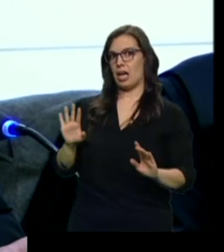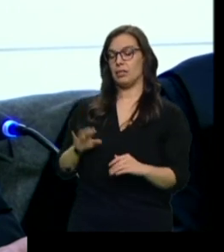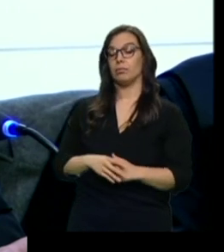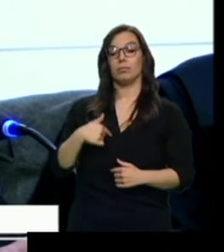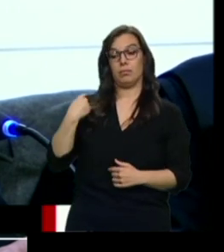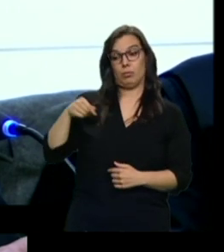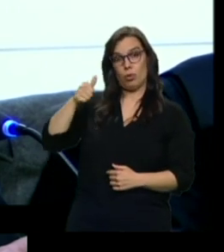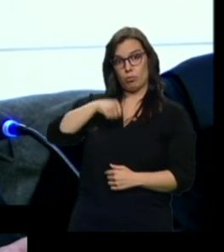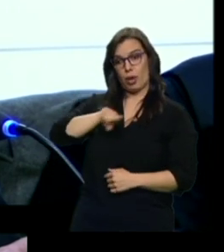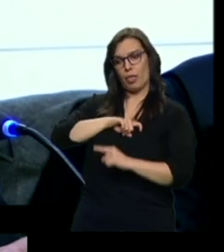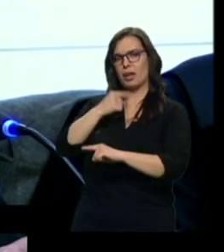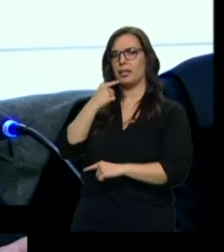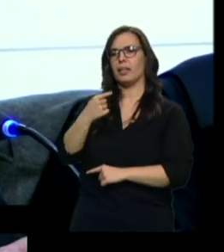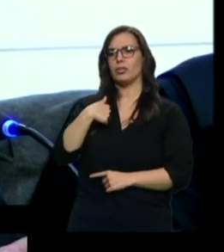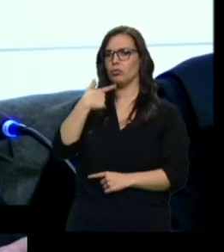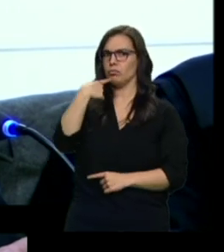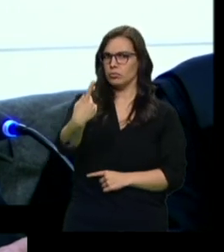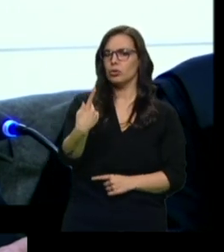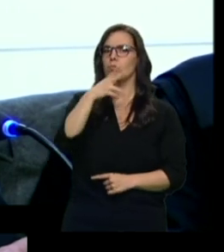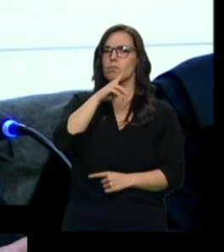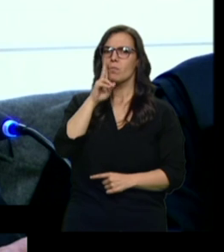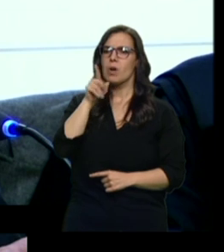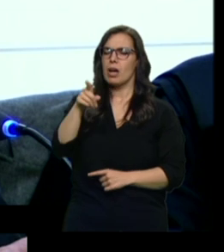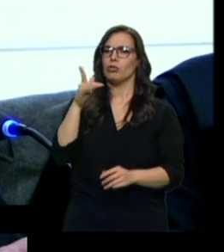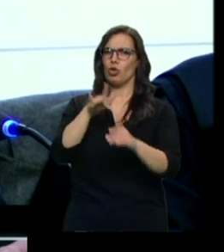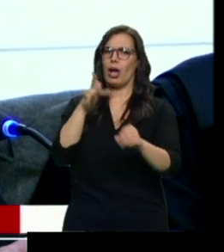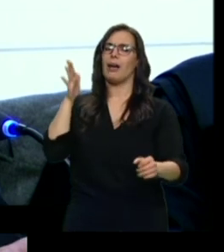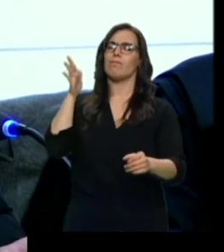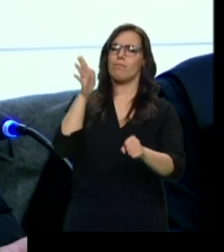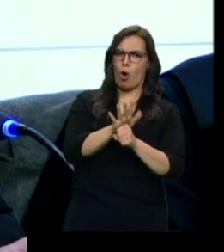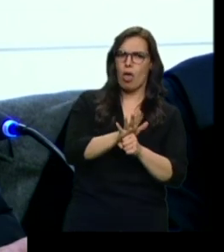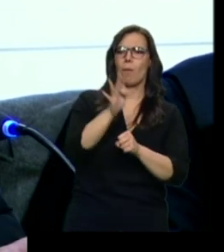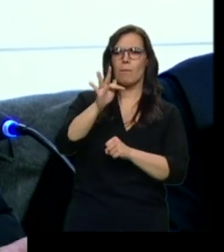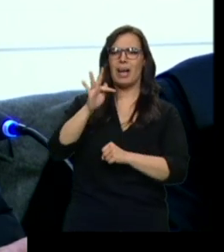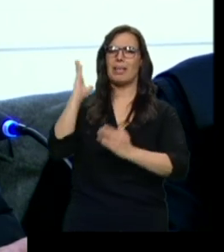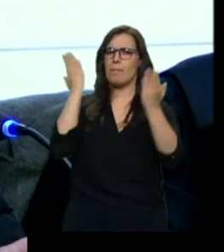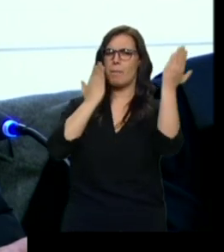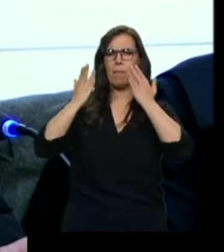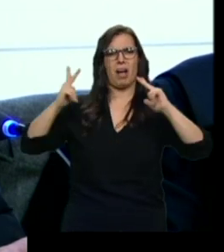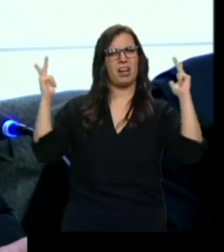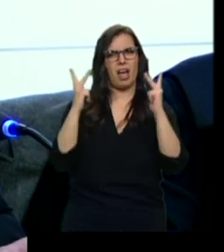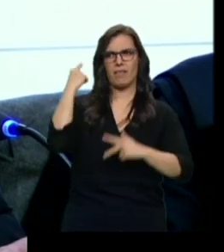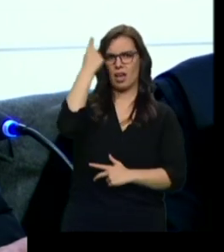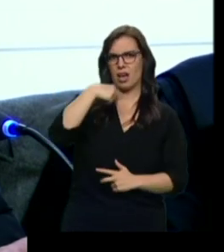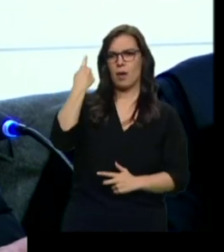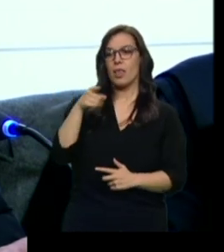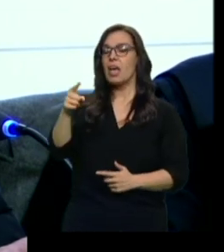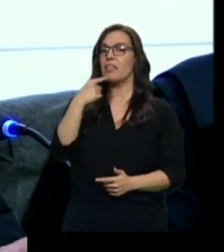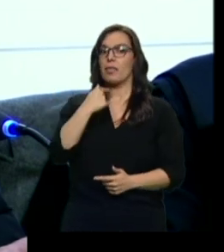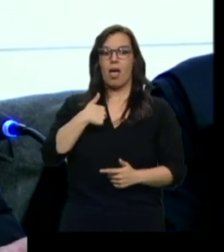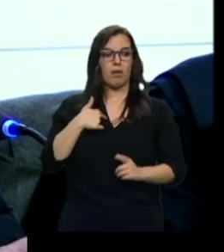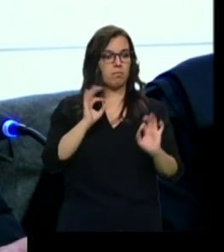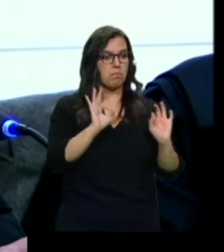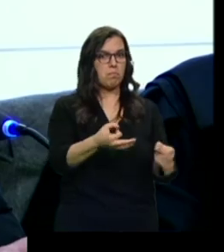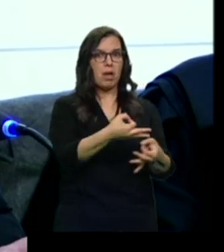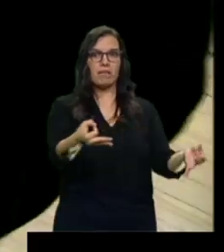sido agredida sexualmente y que tenía unas lesiones gravísimas en la cabeza. Y que ella la dejó perfectamente y la